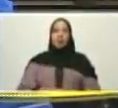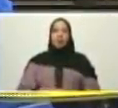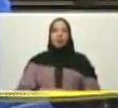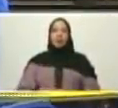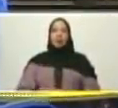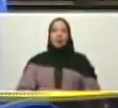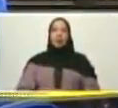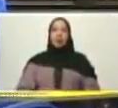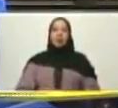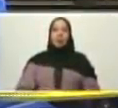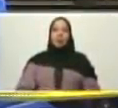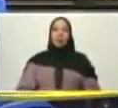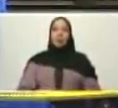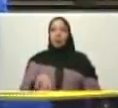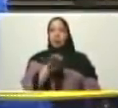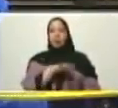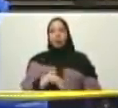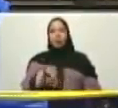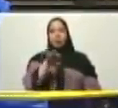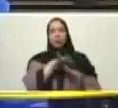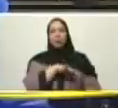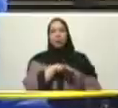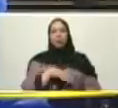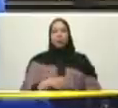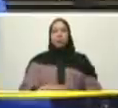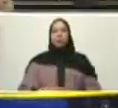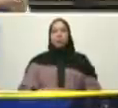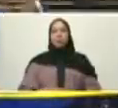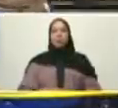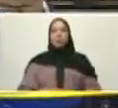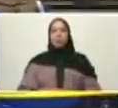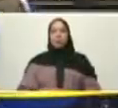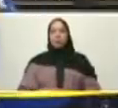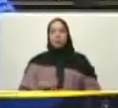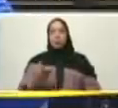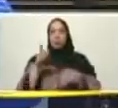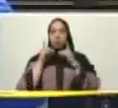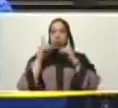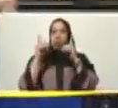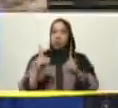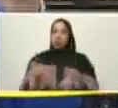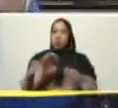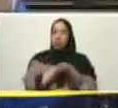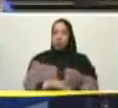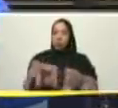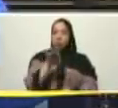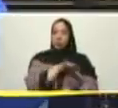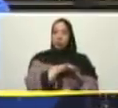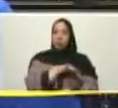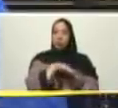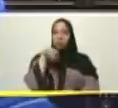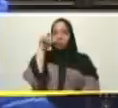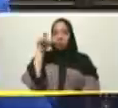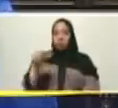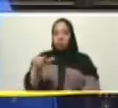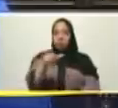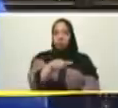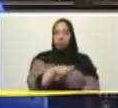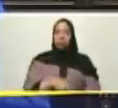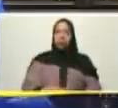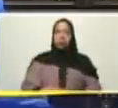del socialismo en lo social los derechos sociales del pueblo practicados